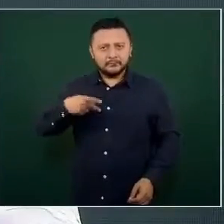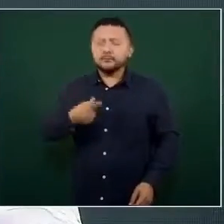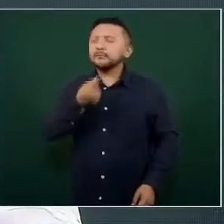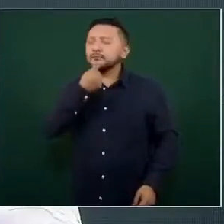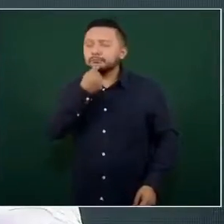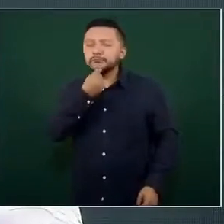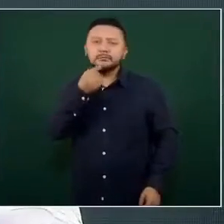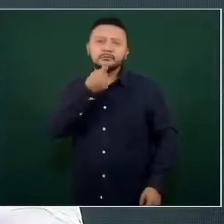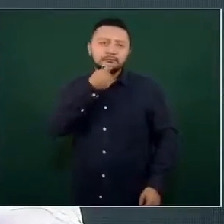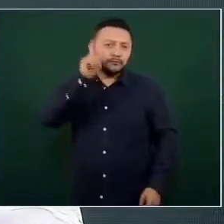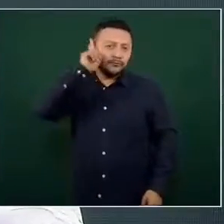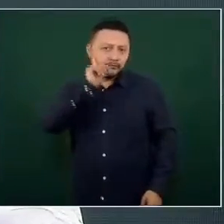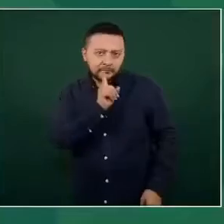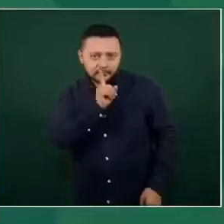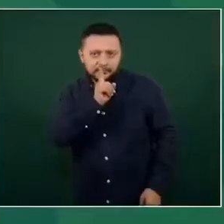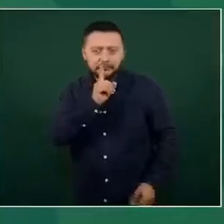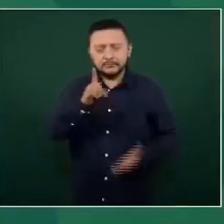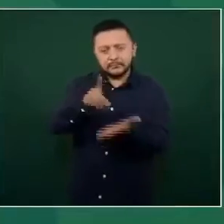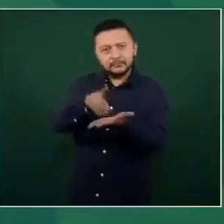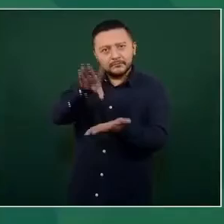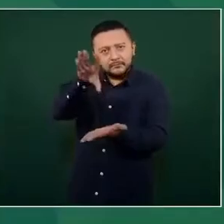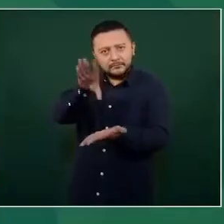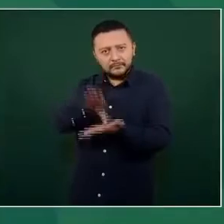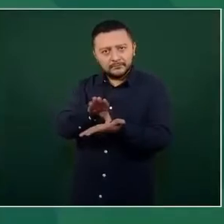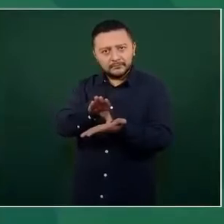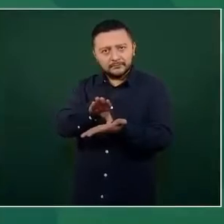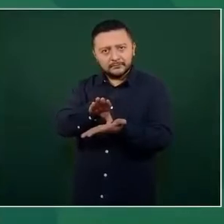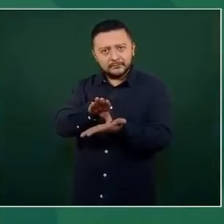niñas, a niños con discapacidad.